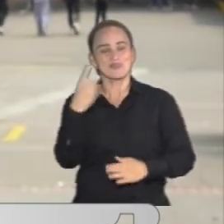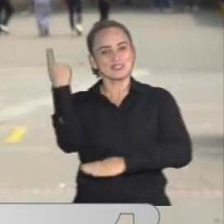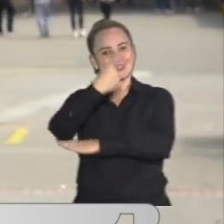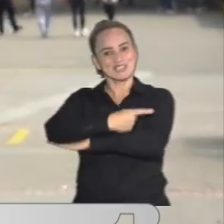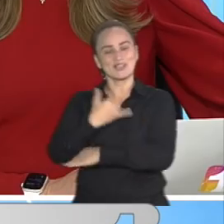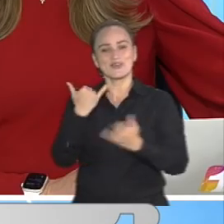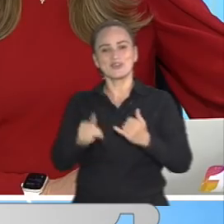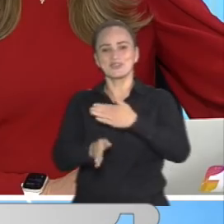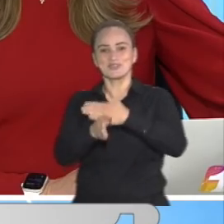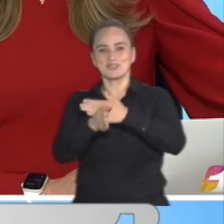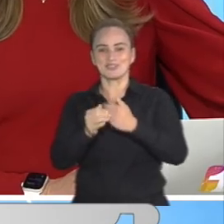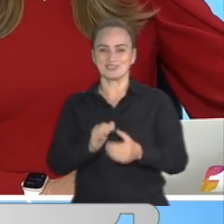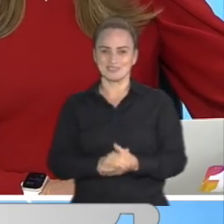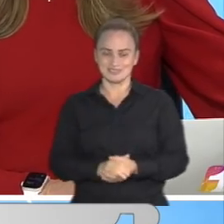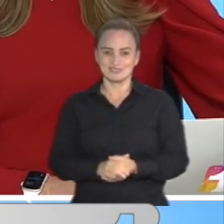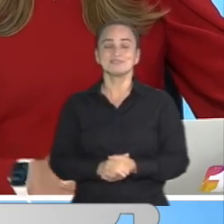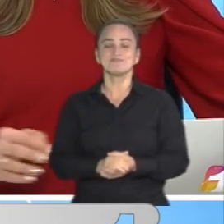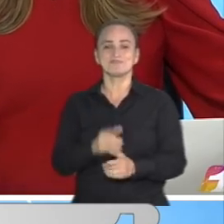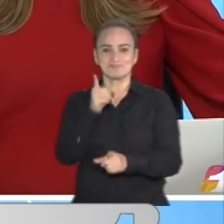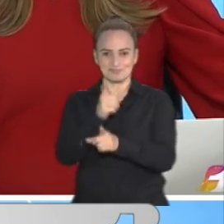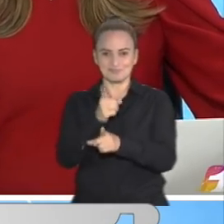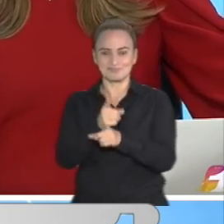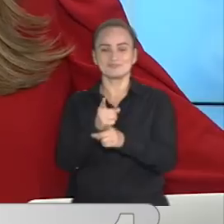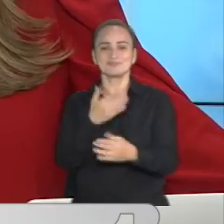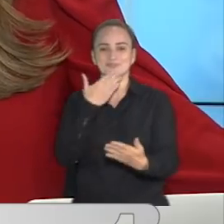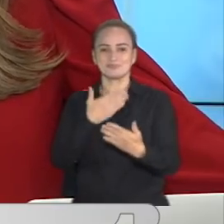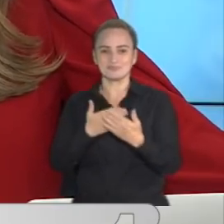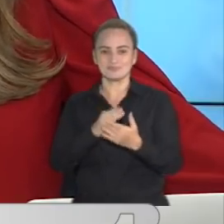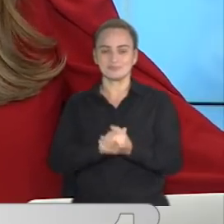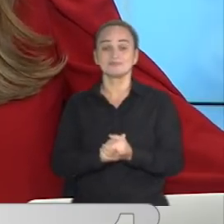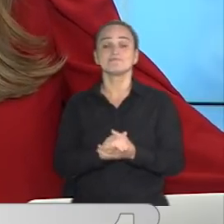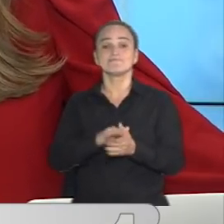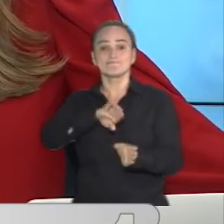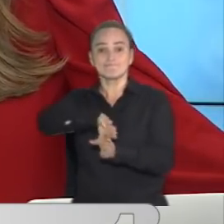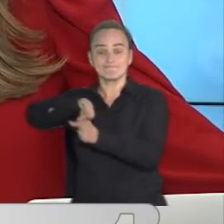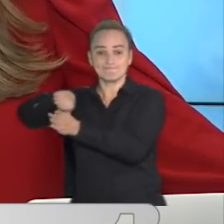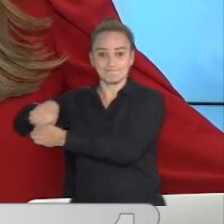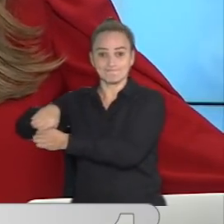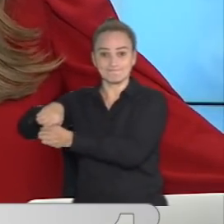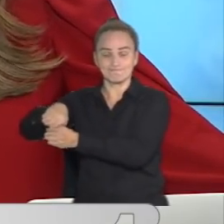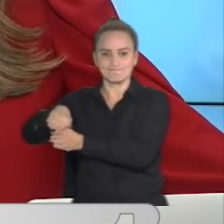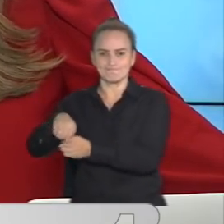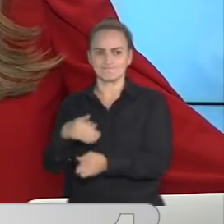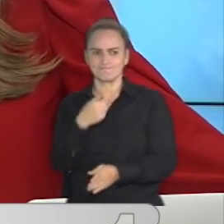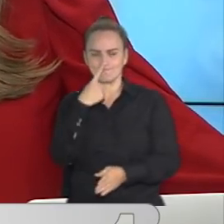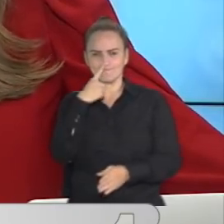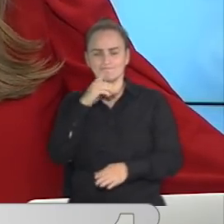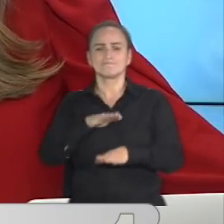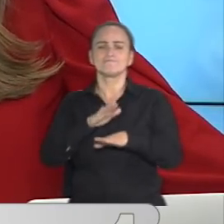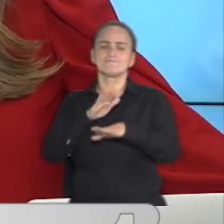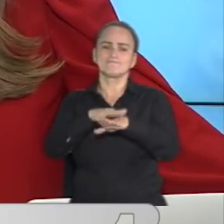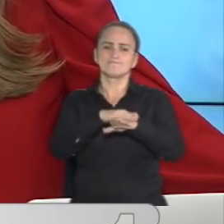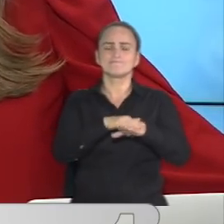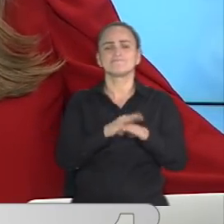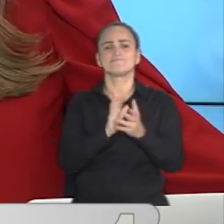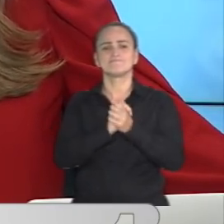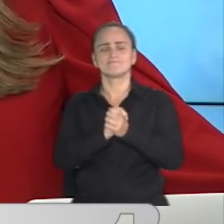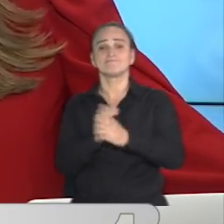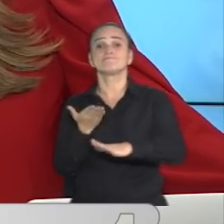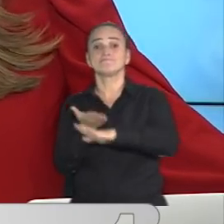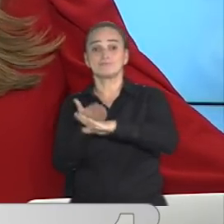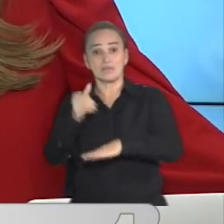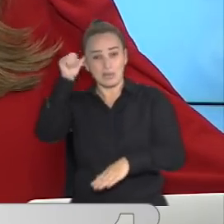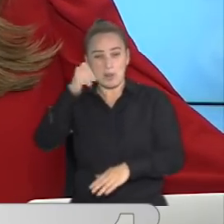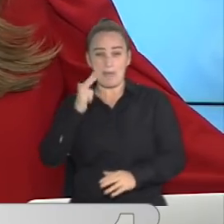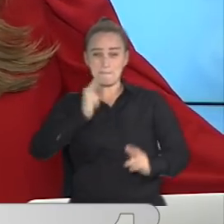el día de hoy. Continúe usted con más en estudio. Así es, Luisa, muchas gracias. De otra parte, en una curiosa petición, el polémico Andrés Escobar, quien